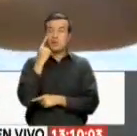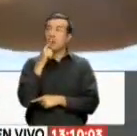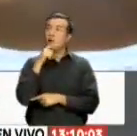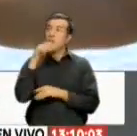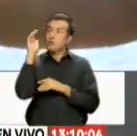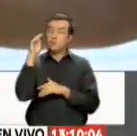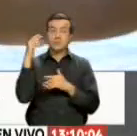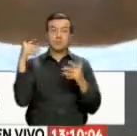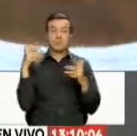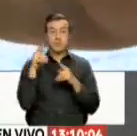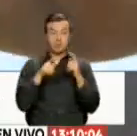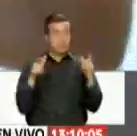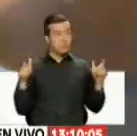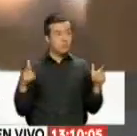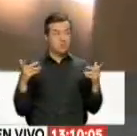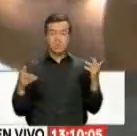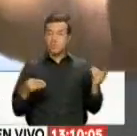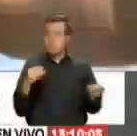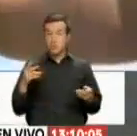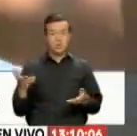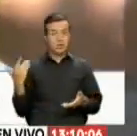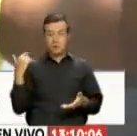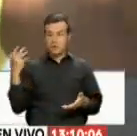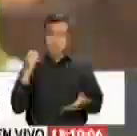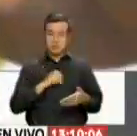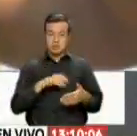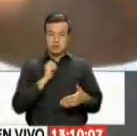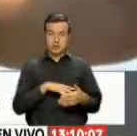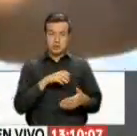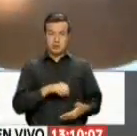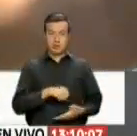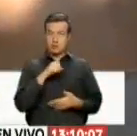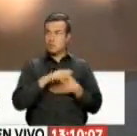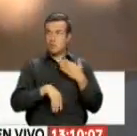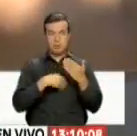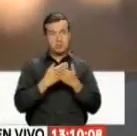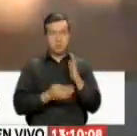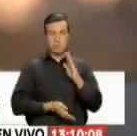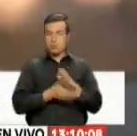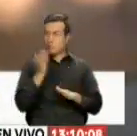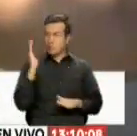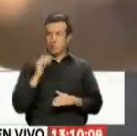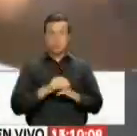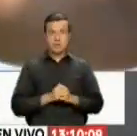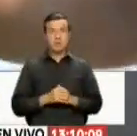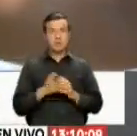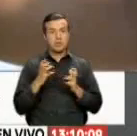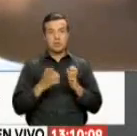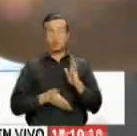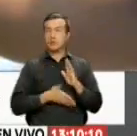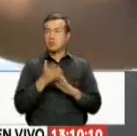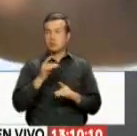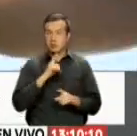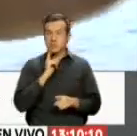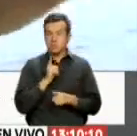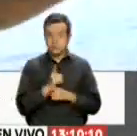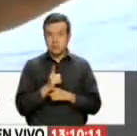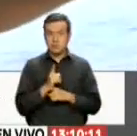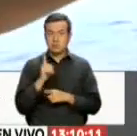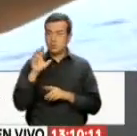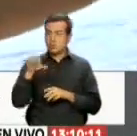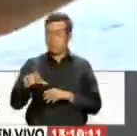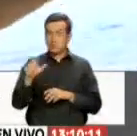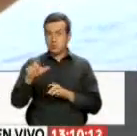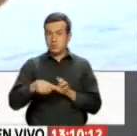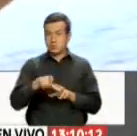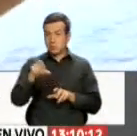un poco asustadas, las vecinas ya hacían maletas para irse, las vecinas de aquí al lado ya se querían salir. Las vecinas